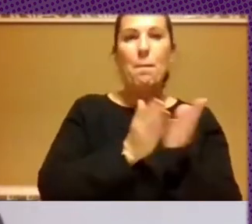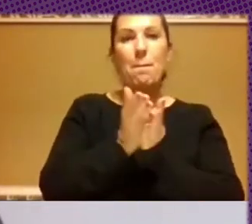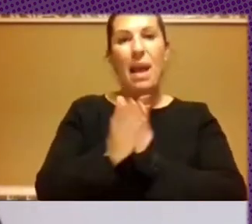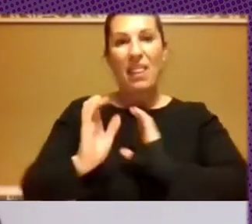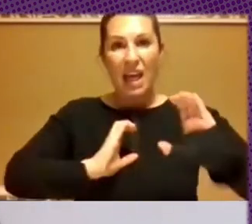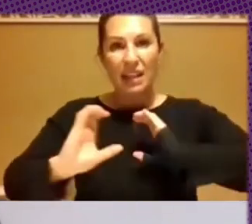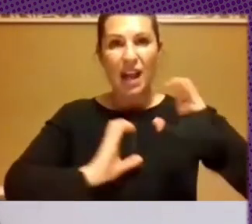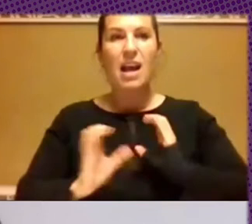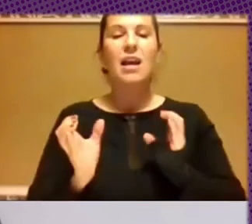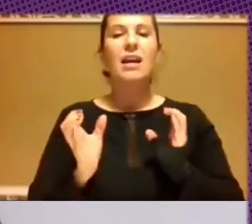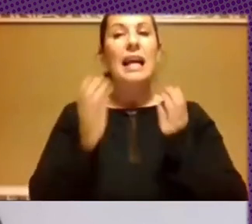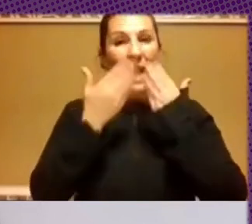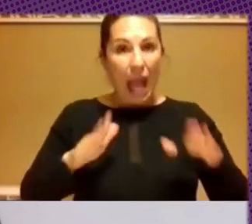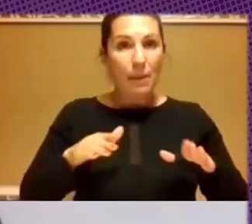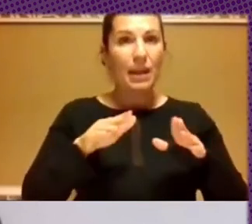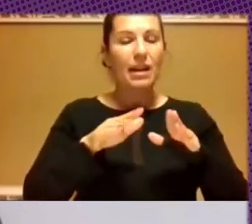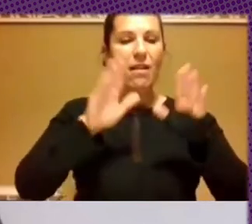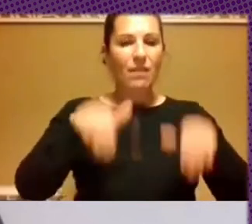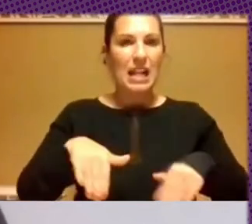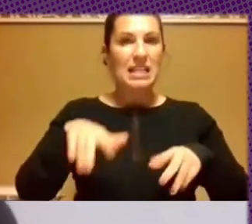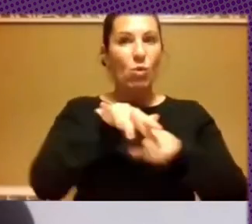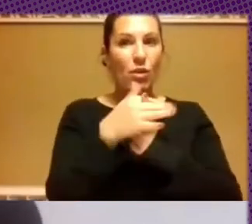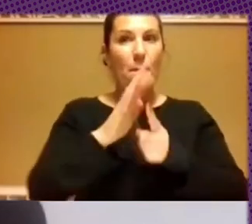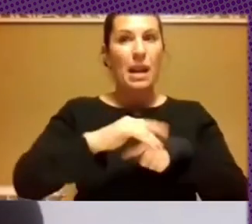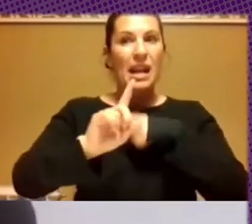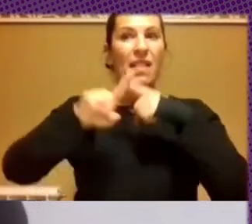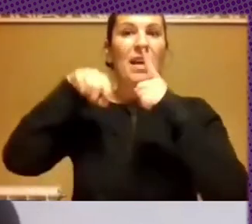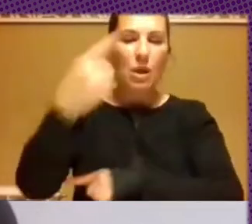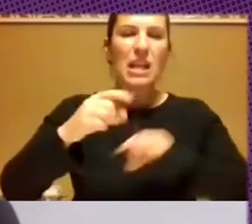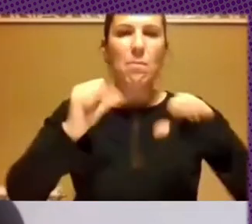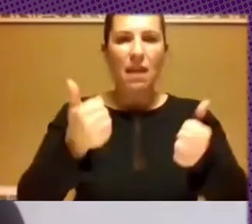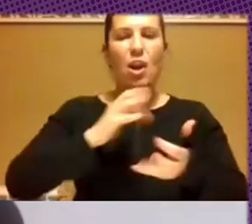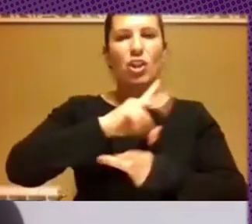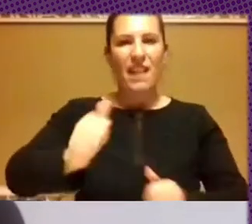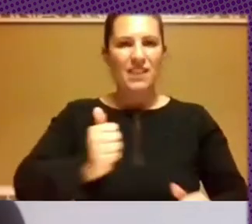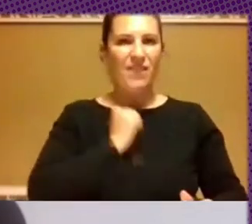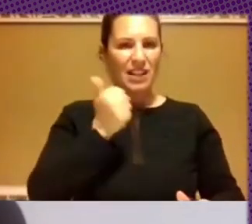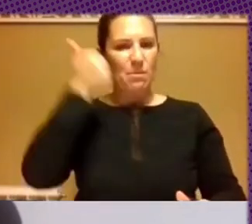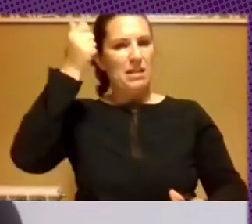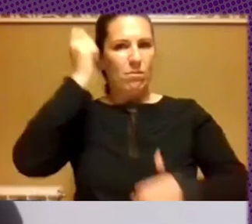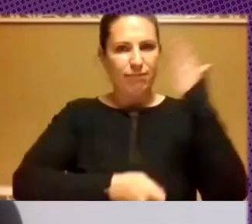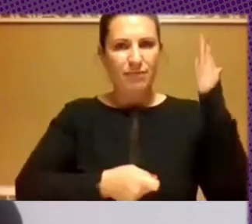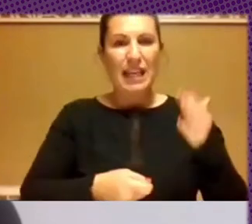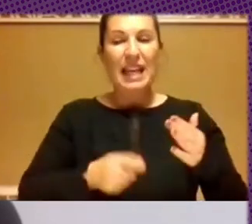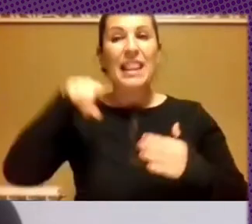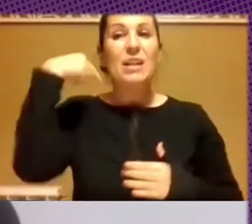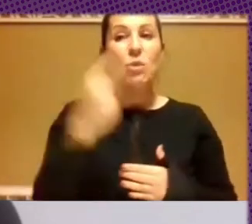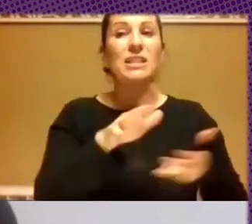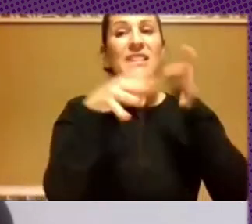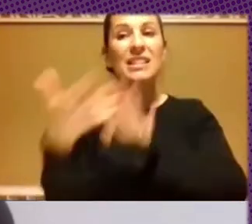medios de comunicación que abren estos marcos para que luego entren las fake news de manera más correcta y luego suelen acabar en una representación de la